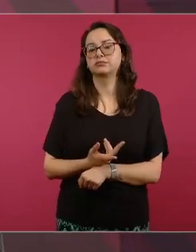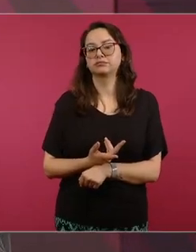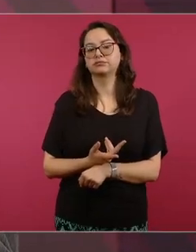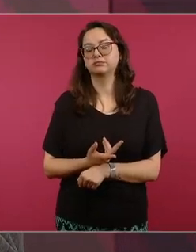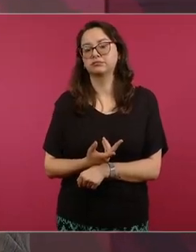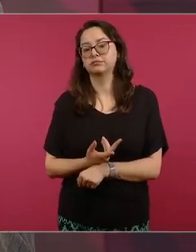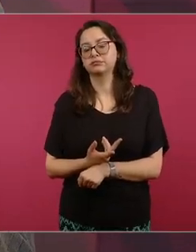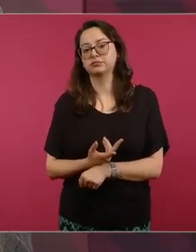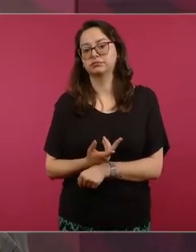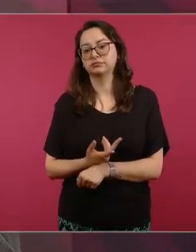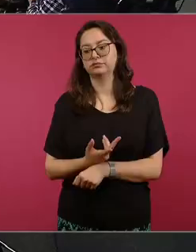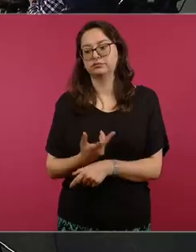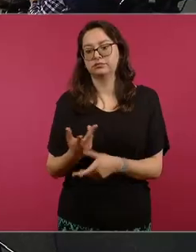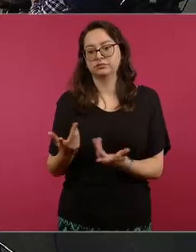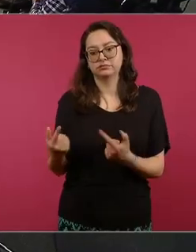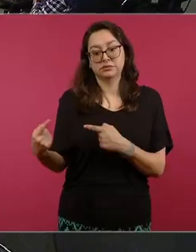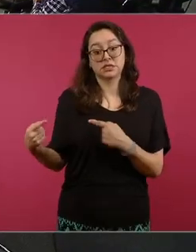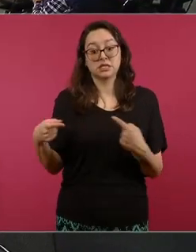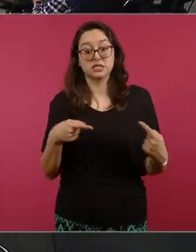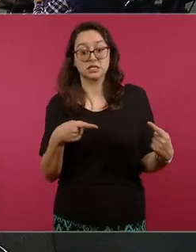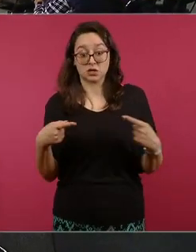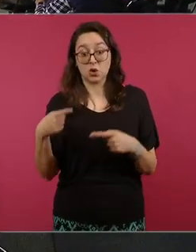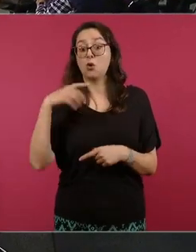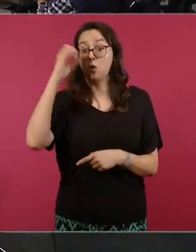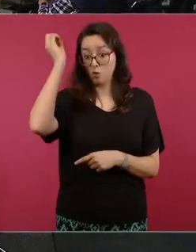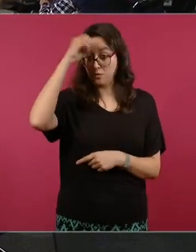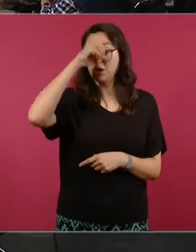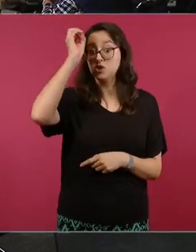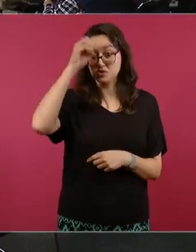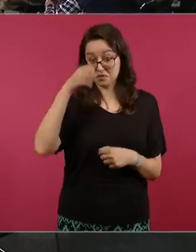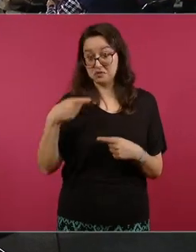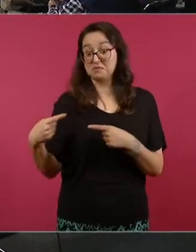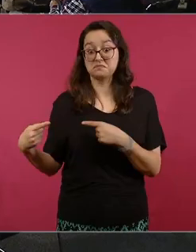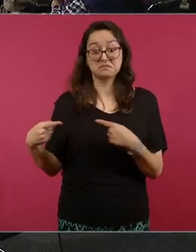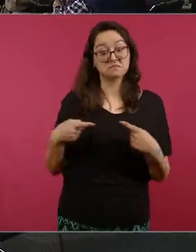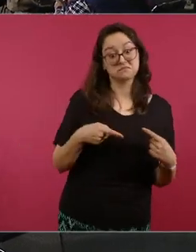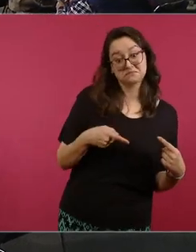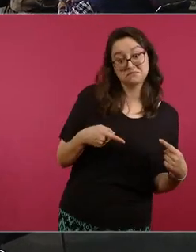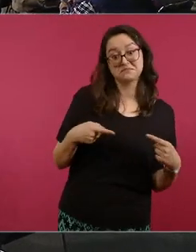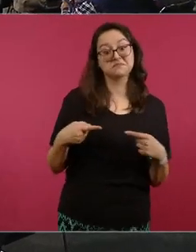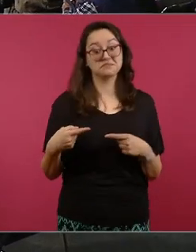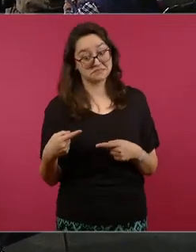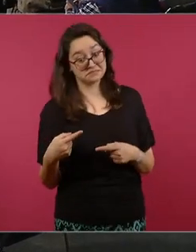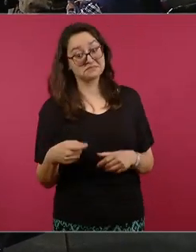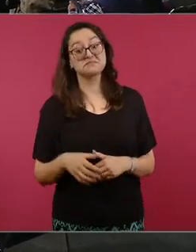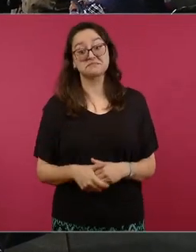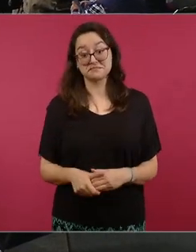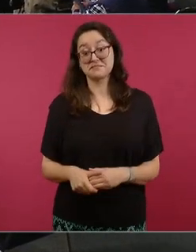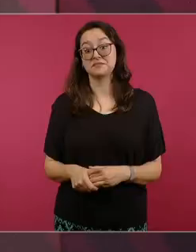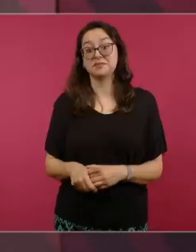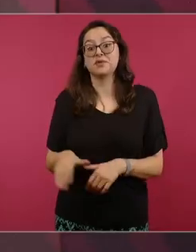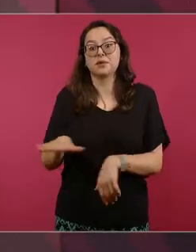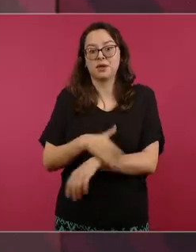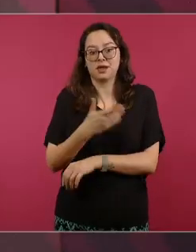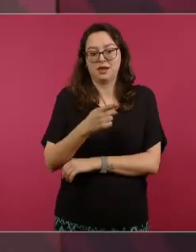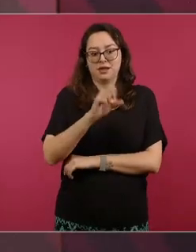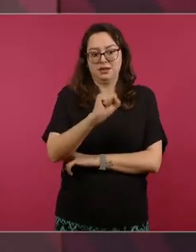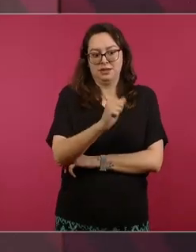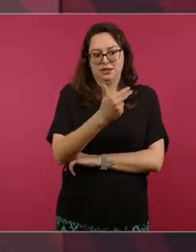tienen puntos de vista distintos porque uno defiende los ingresos